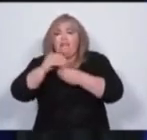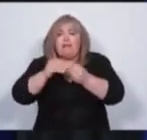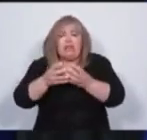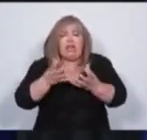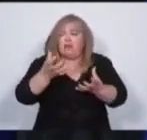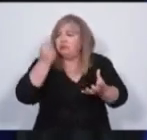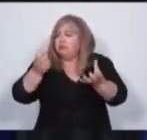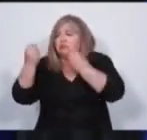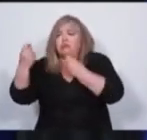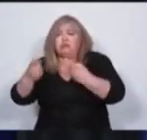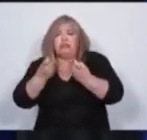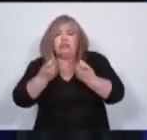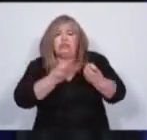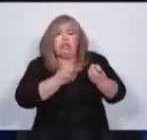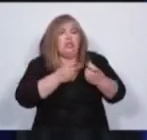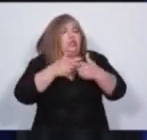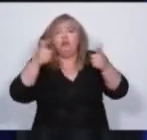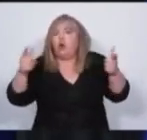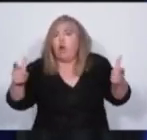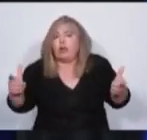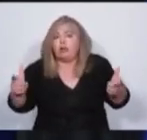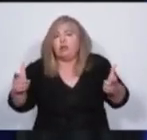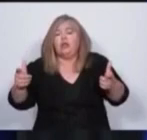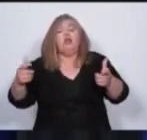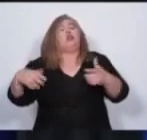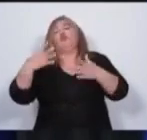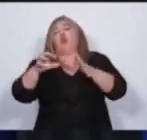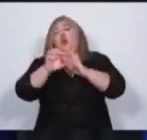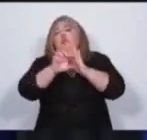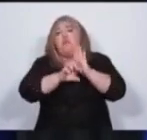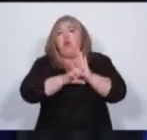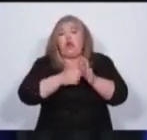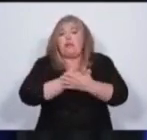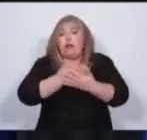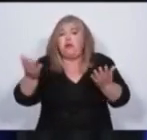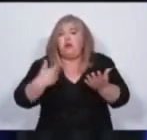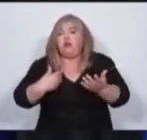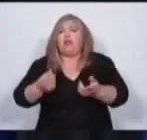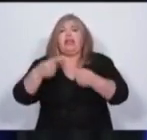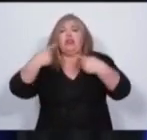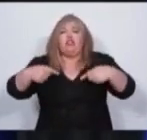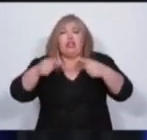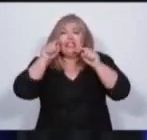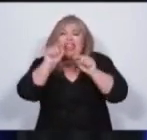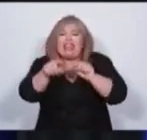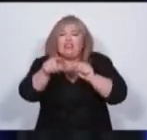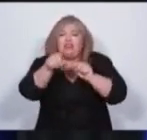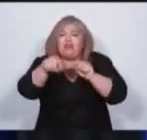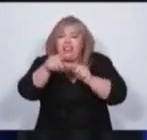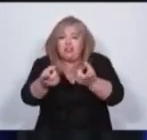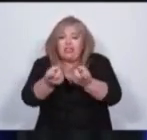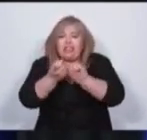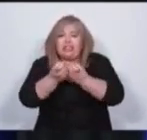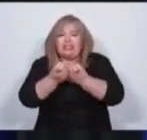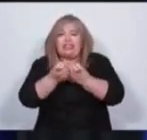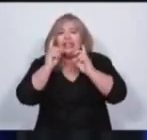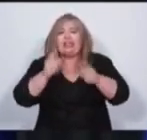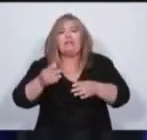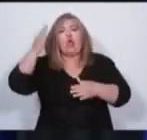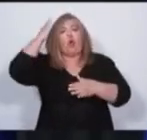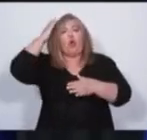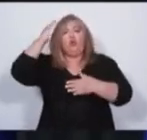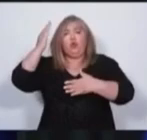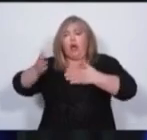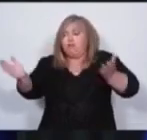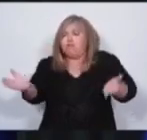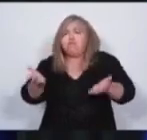todo políticas públicas que abarquen sus demandas. Tenemos que trabajar también para impulsar la cultura y que los